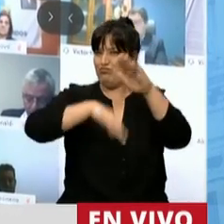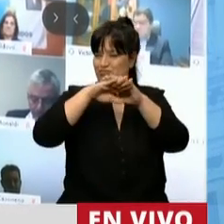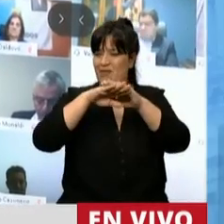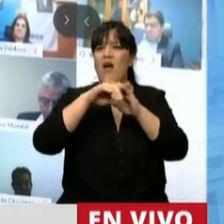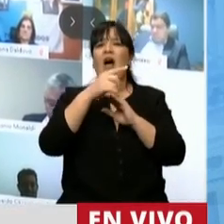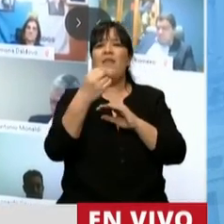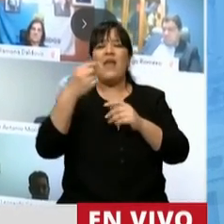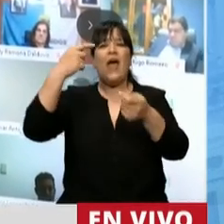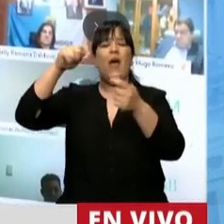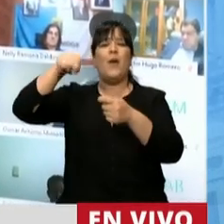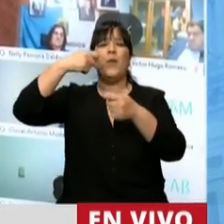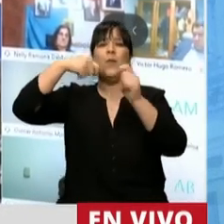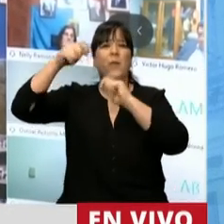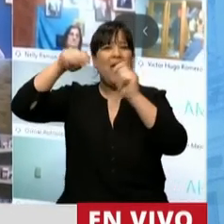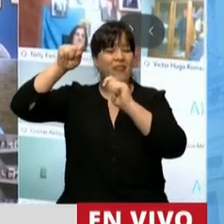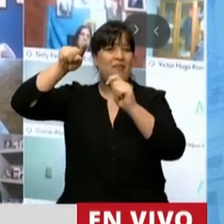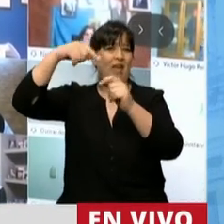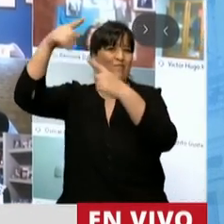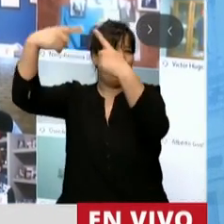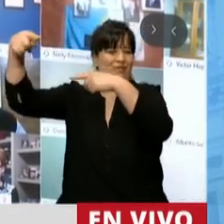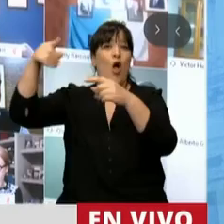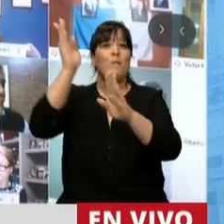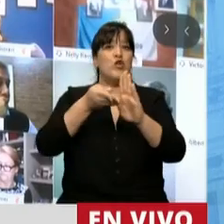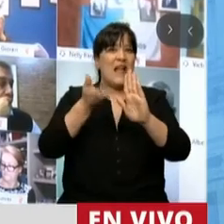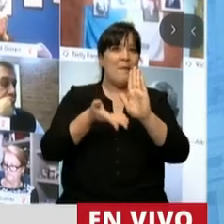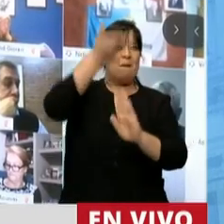porcentaje de exportaciones informado durante la inscripción.